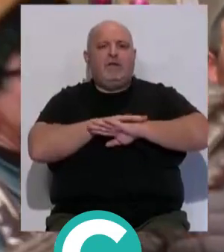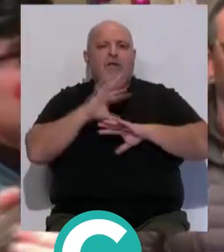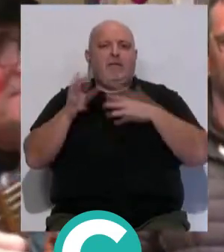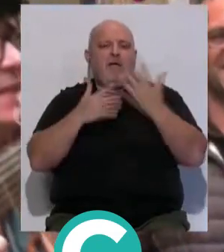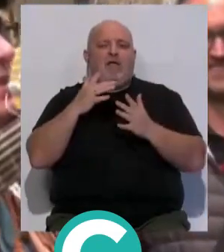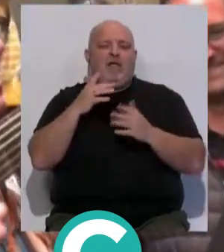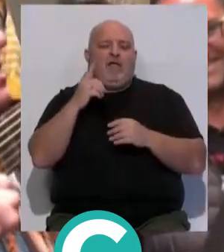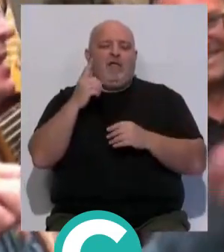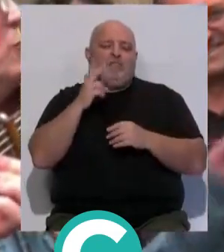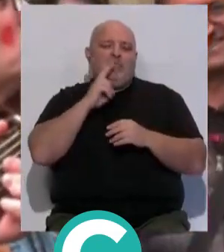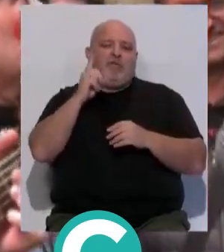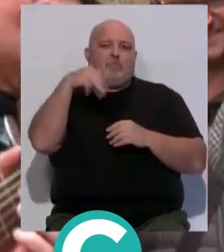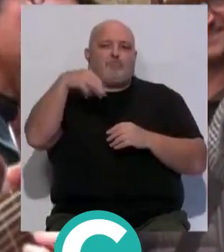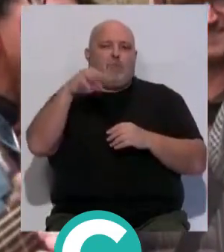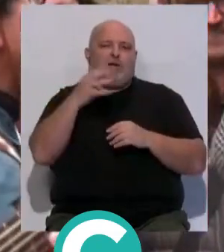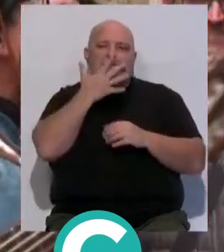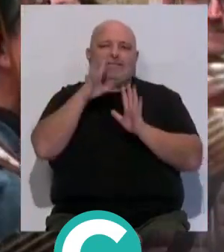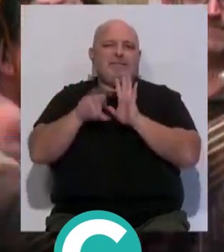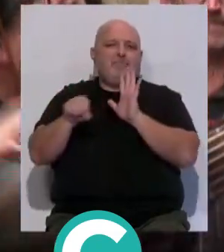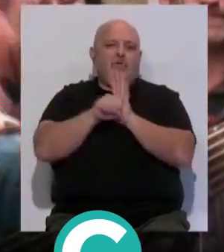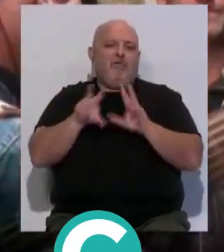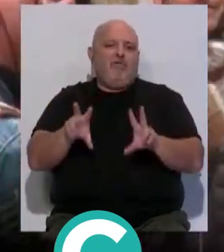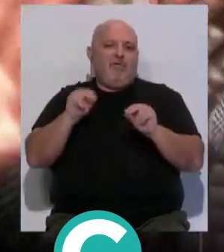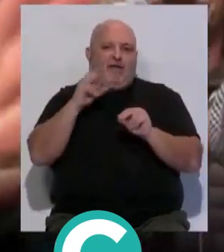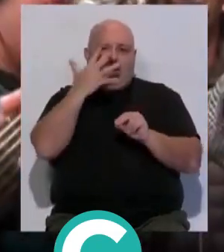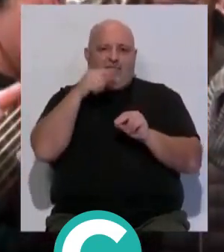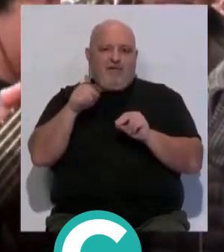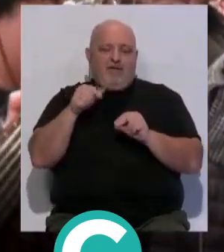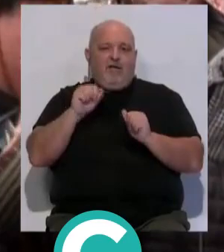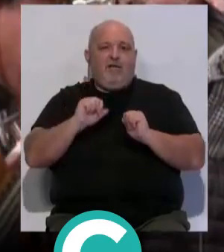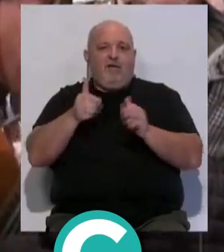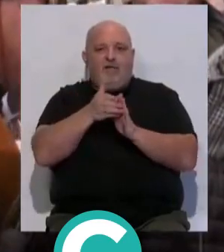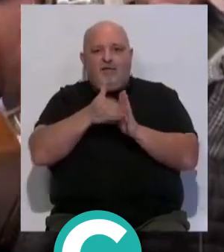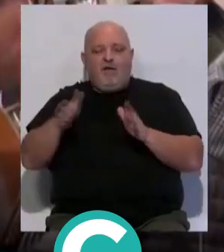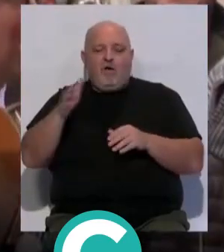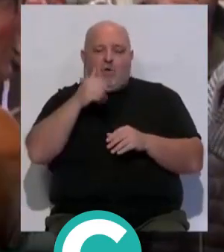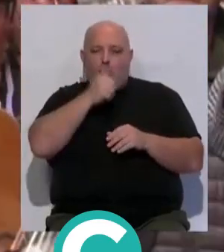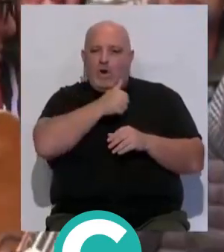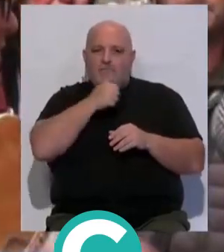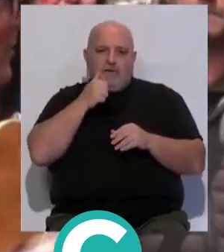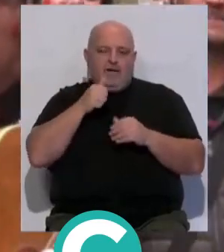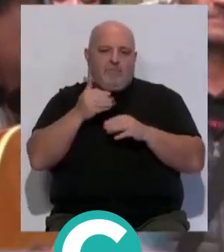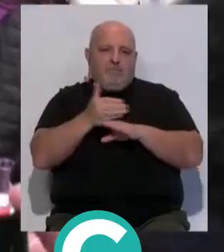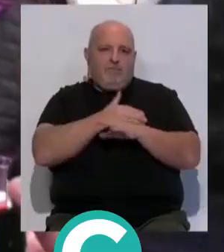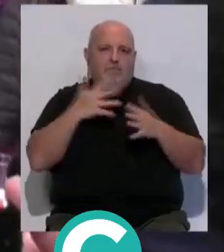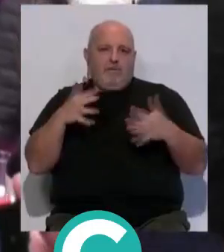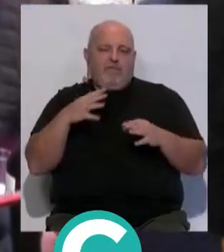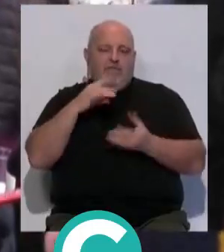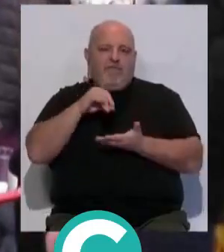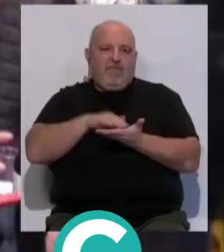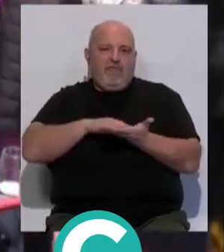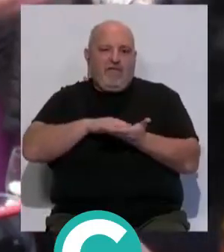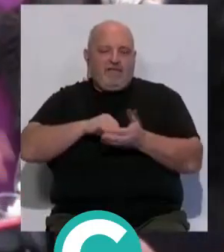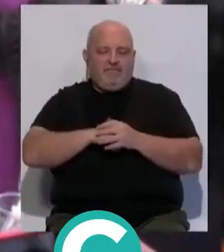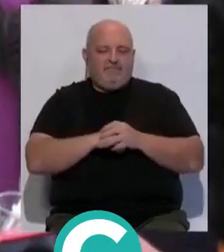del Dios Momo, que simbólicamente supone el fin del carnaval y el comienzo de la cuaresma, antesala del miércoles de ceniza.